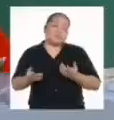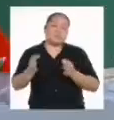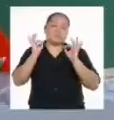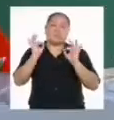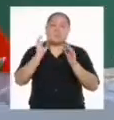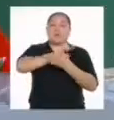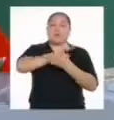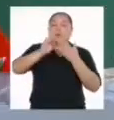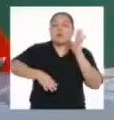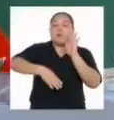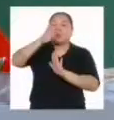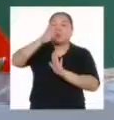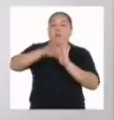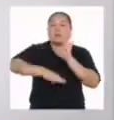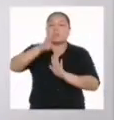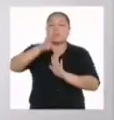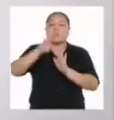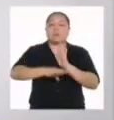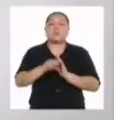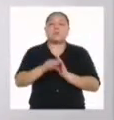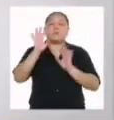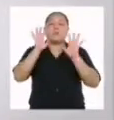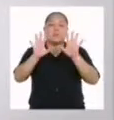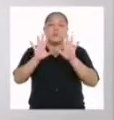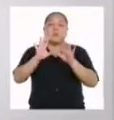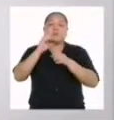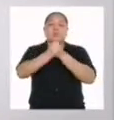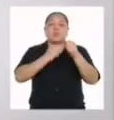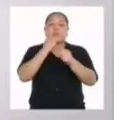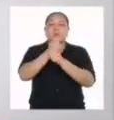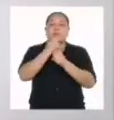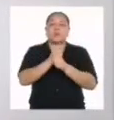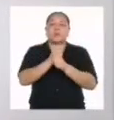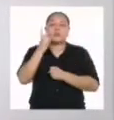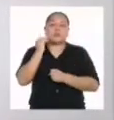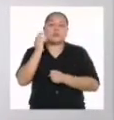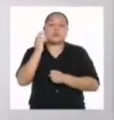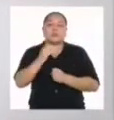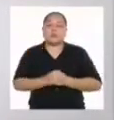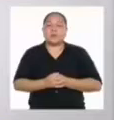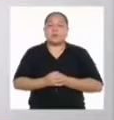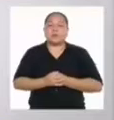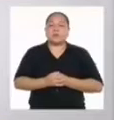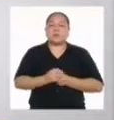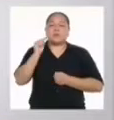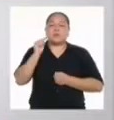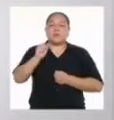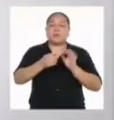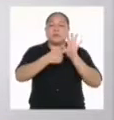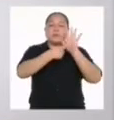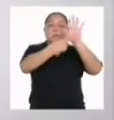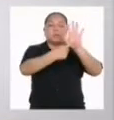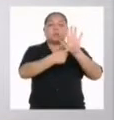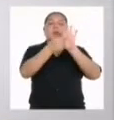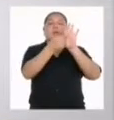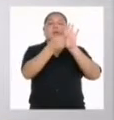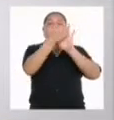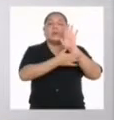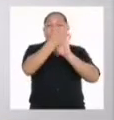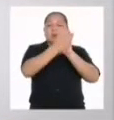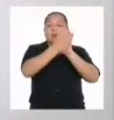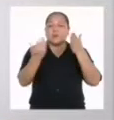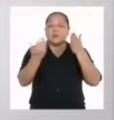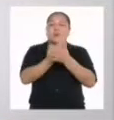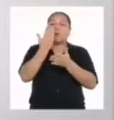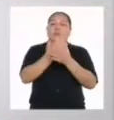Profesional con más de 10 años de experiencia Así es Como esta es una tarjeta para presentarte a